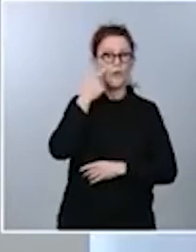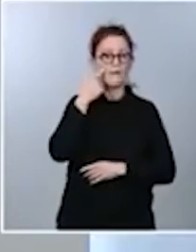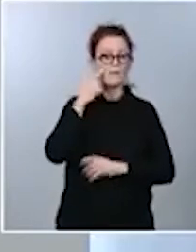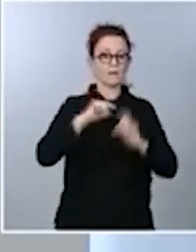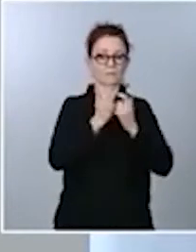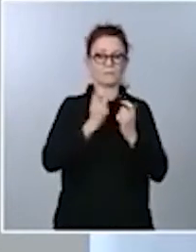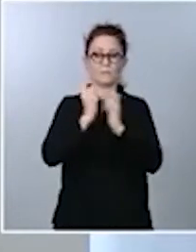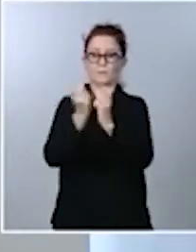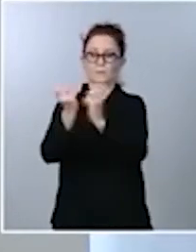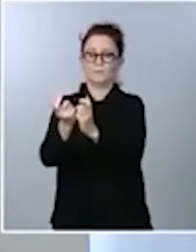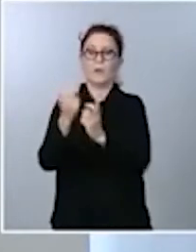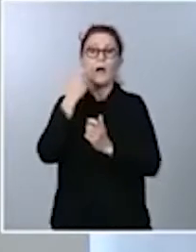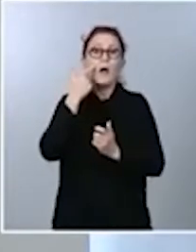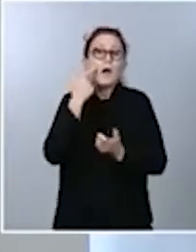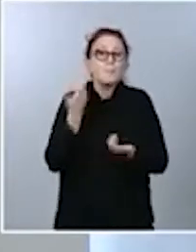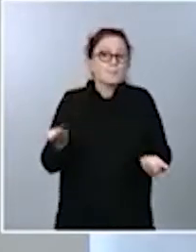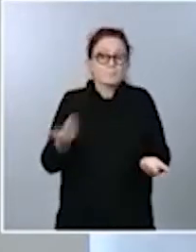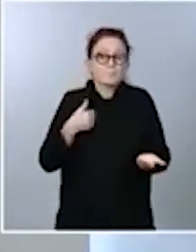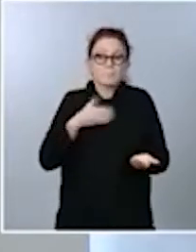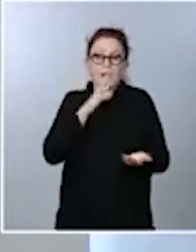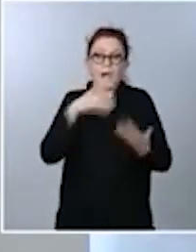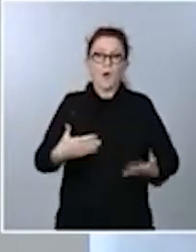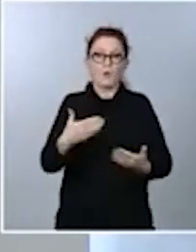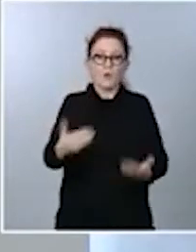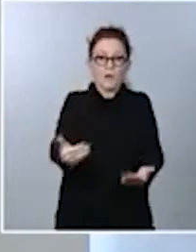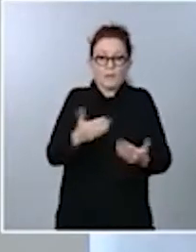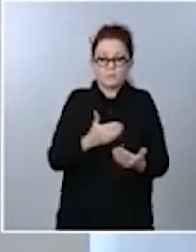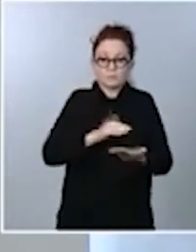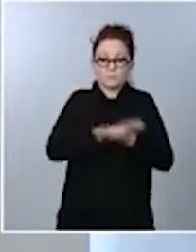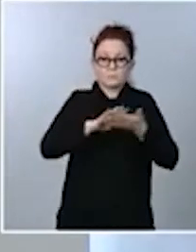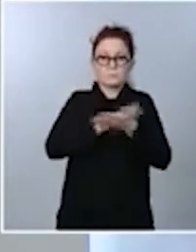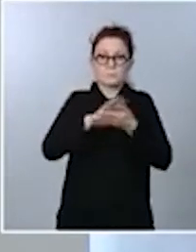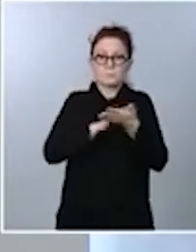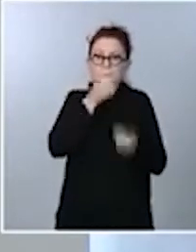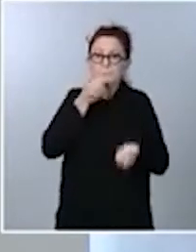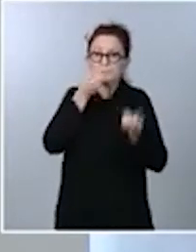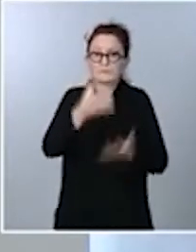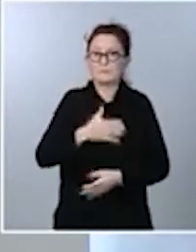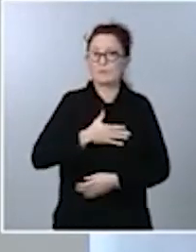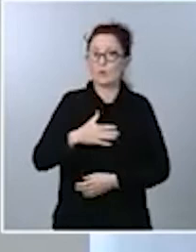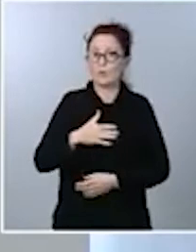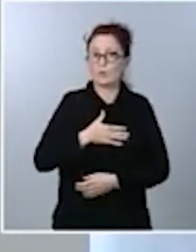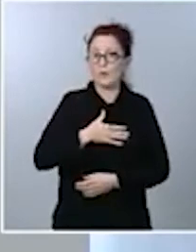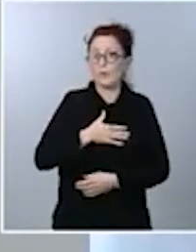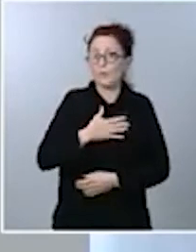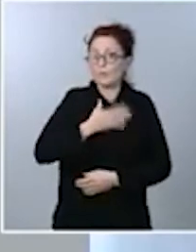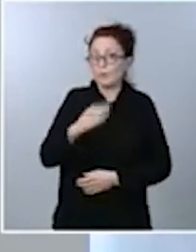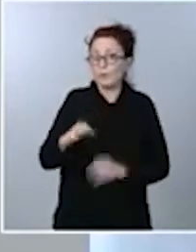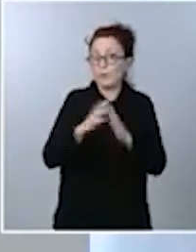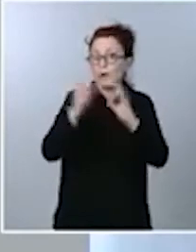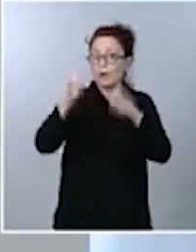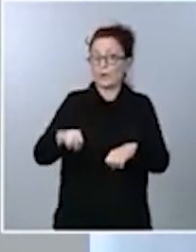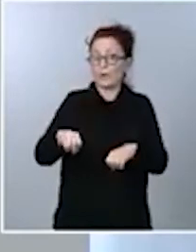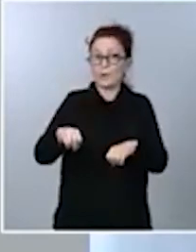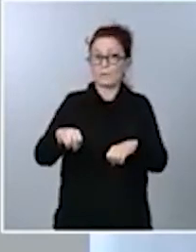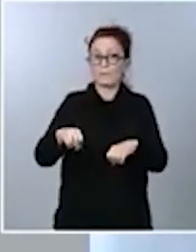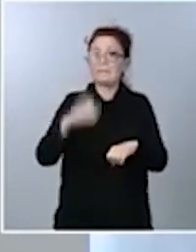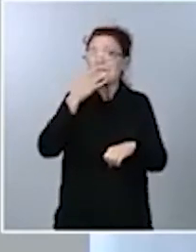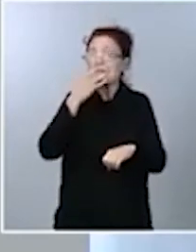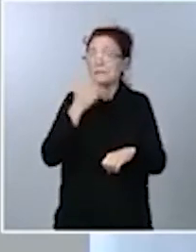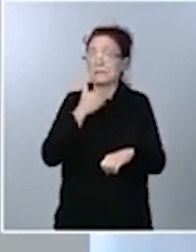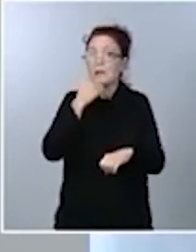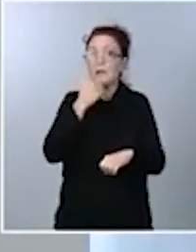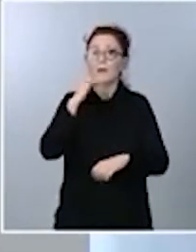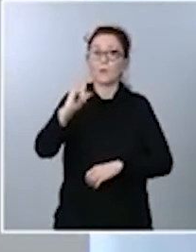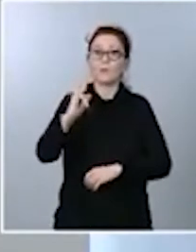nada de lo que vamos a acordar, si es que acordamos algo, pero son una medida, la del estado de alarma, que está simplemente